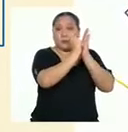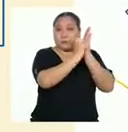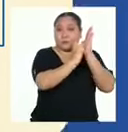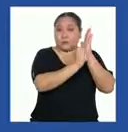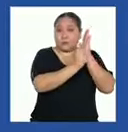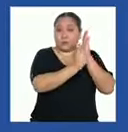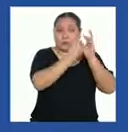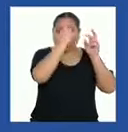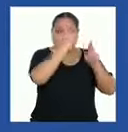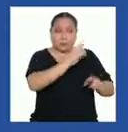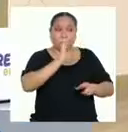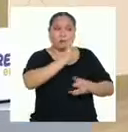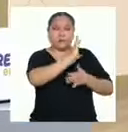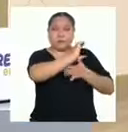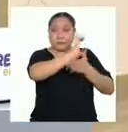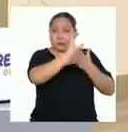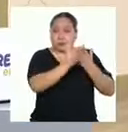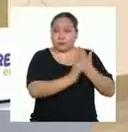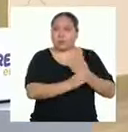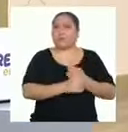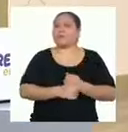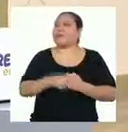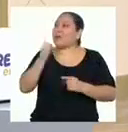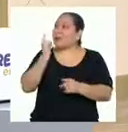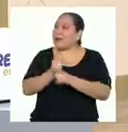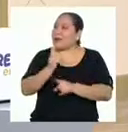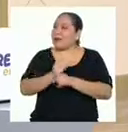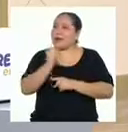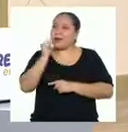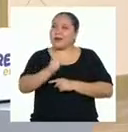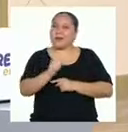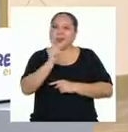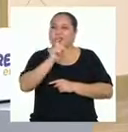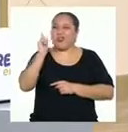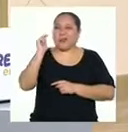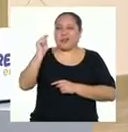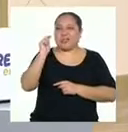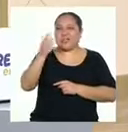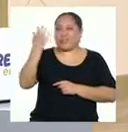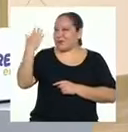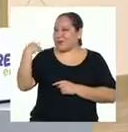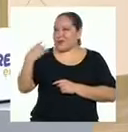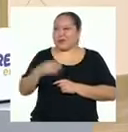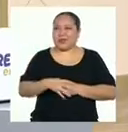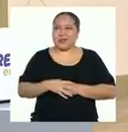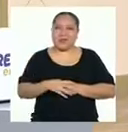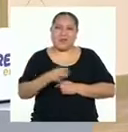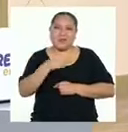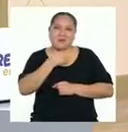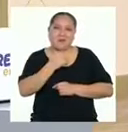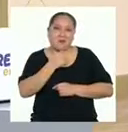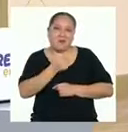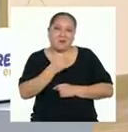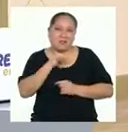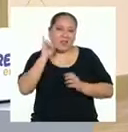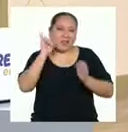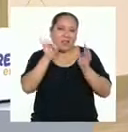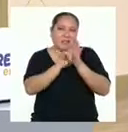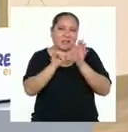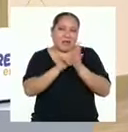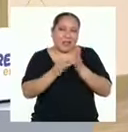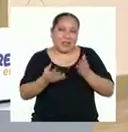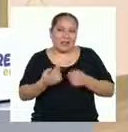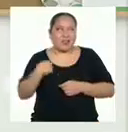cuenta sus características? Claro, ese no lo vimos en el testimonio. Si no, con lo que me gustan a mí las imágenes y los